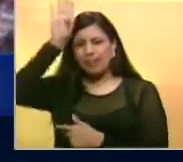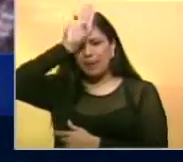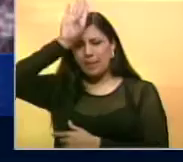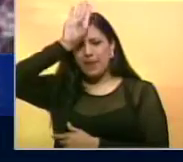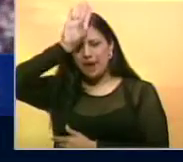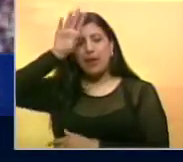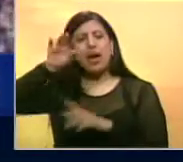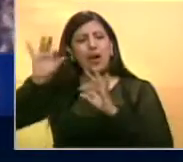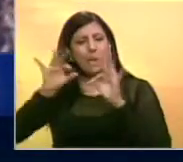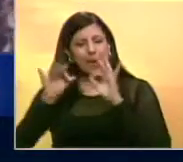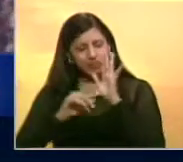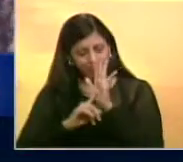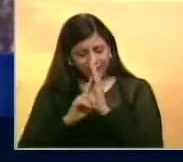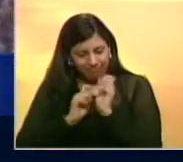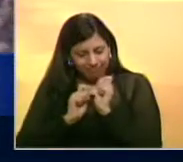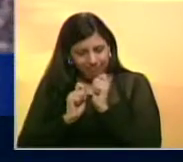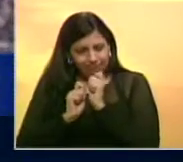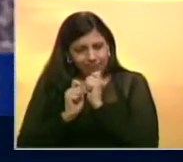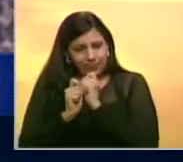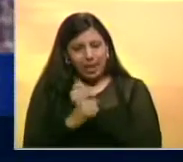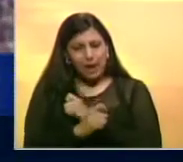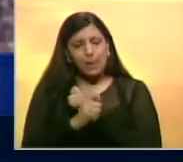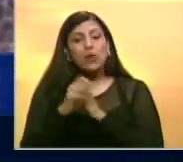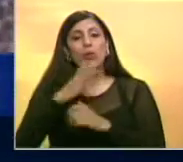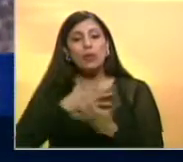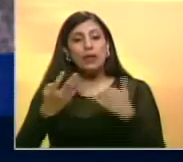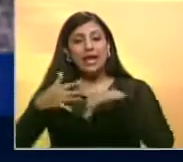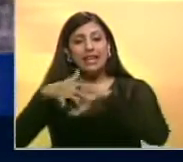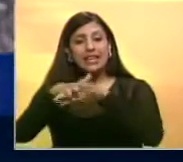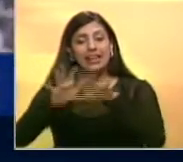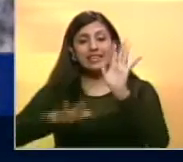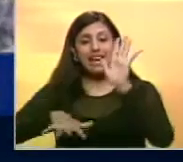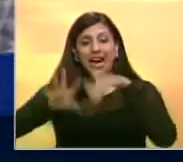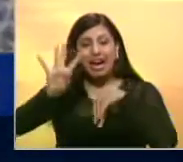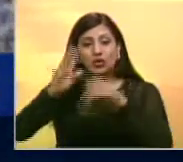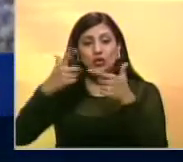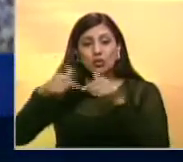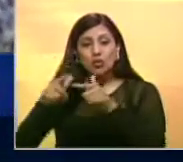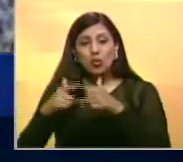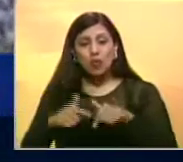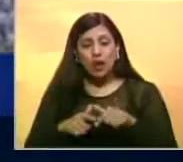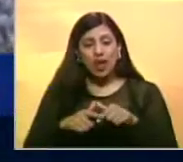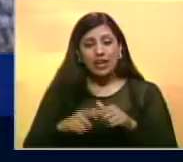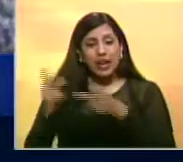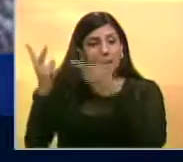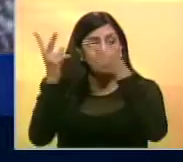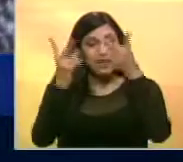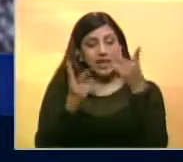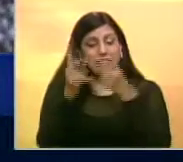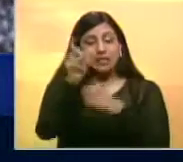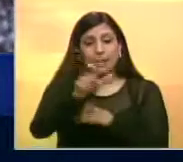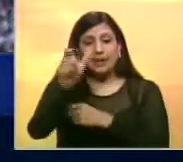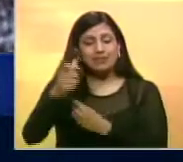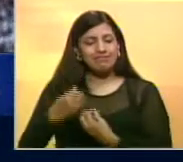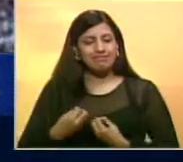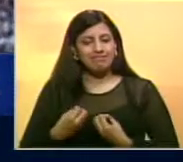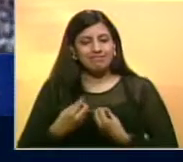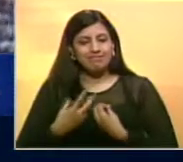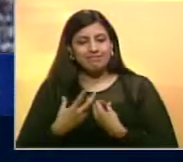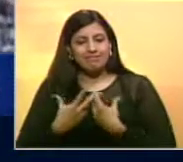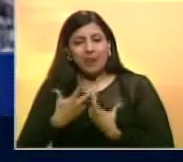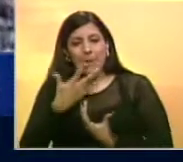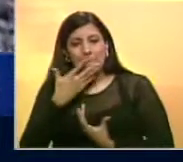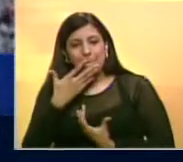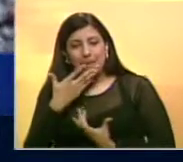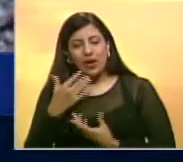preparación y un desarrollo distintos por la integración de 14 estaciones que invitarán a las personas a vivir las obras